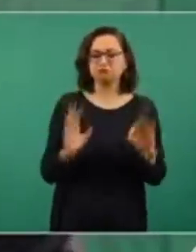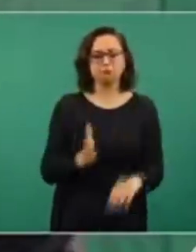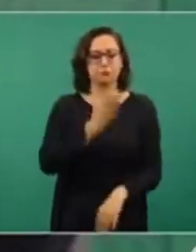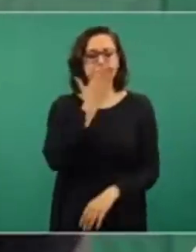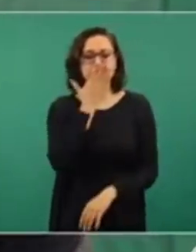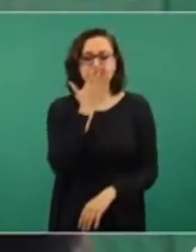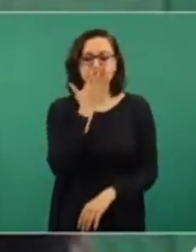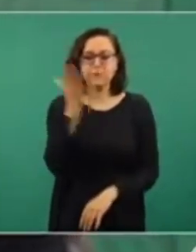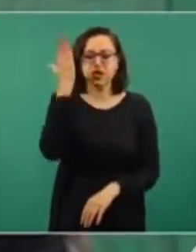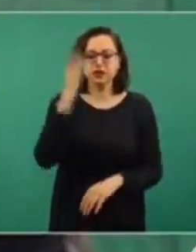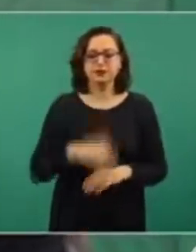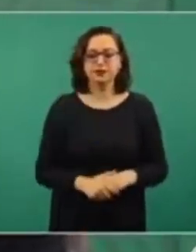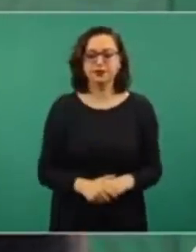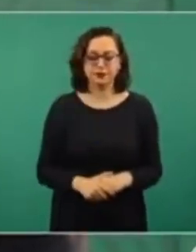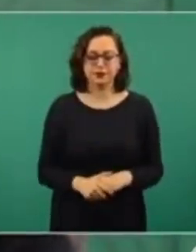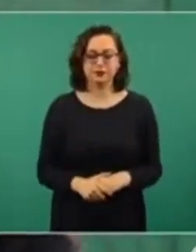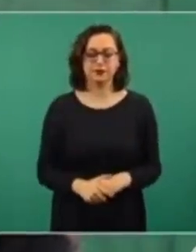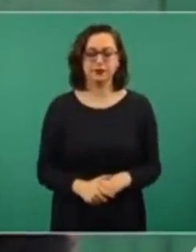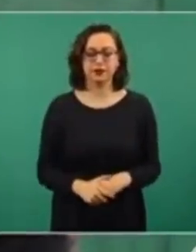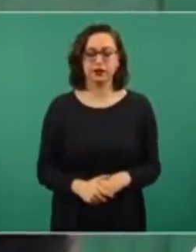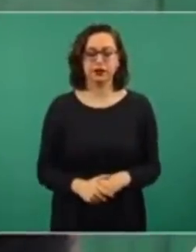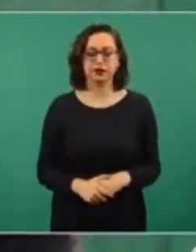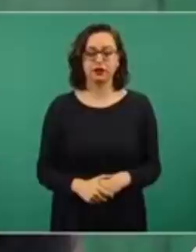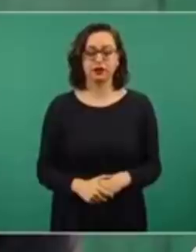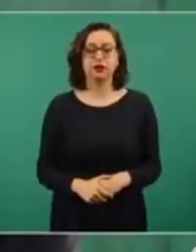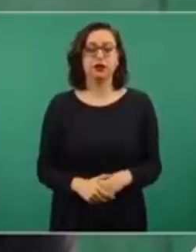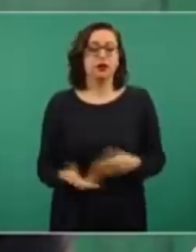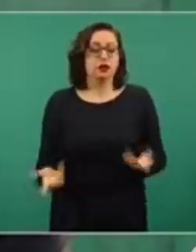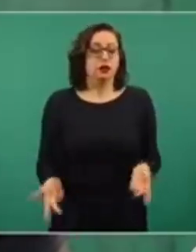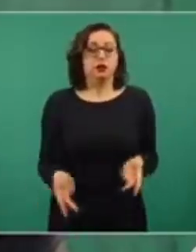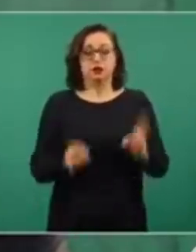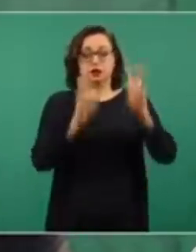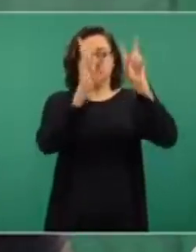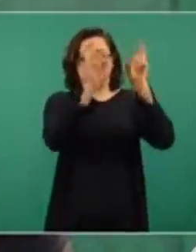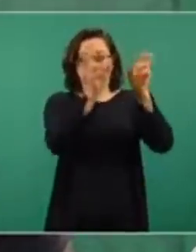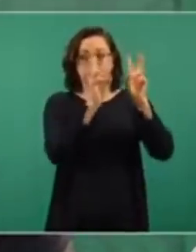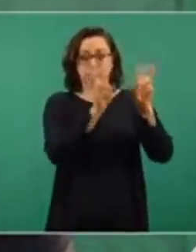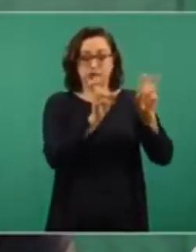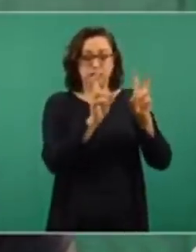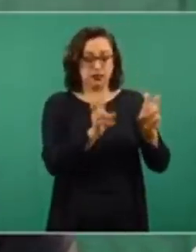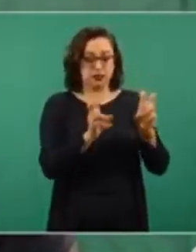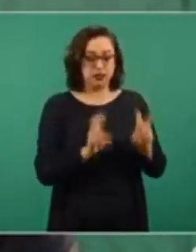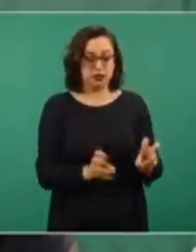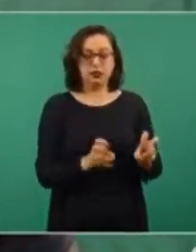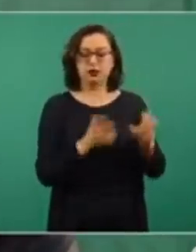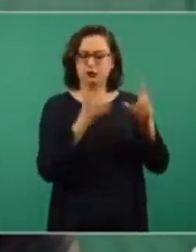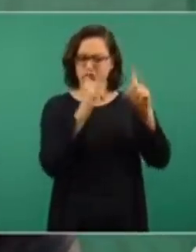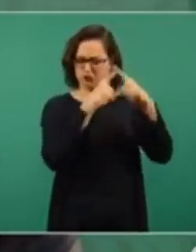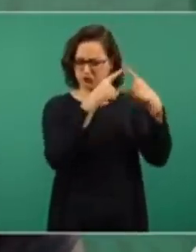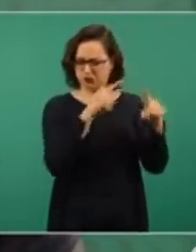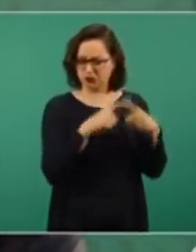Y de los temas que se tratan, está el tema migratorio.